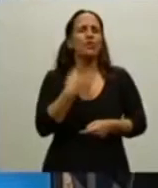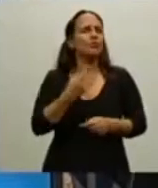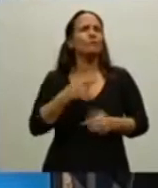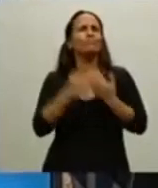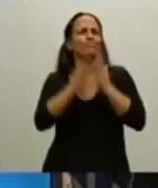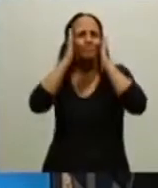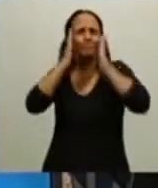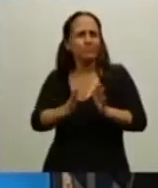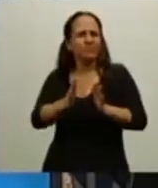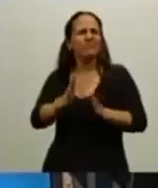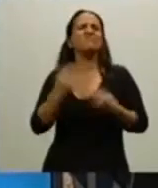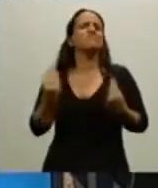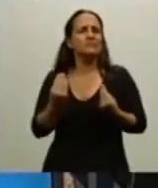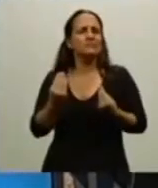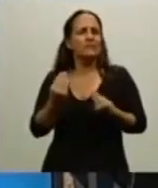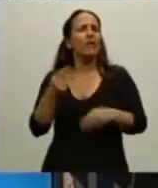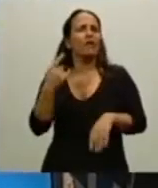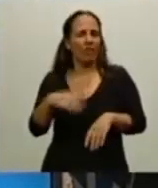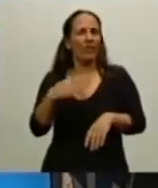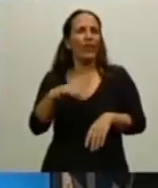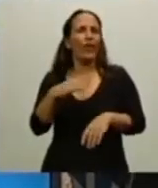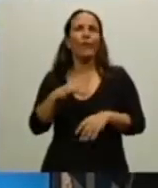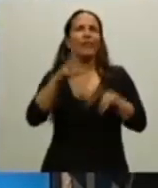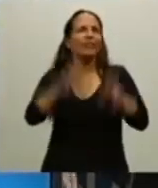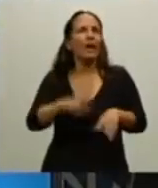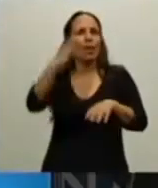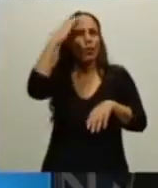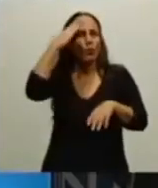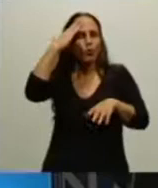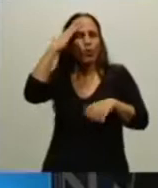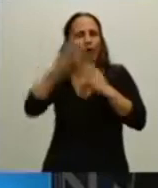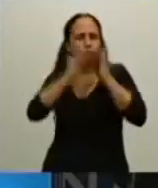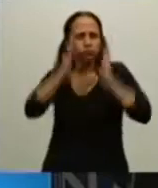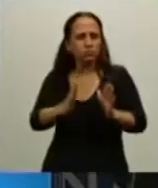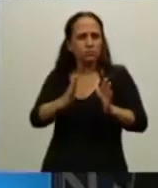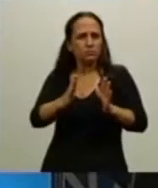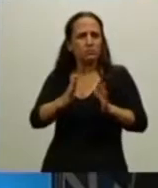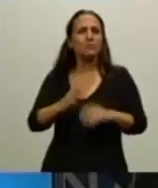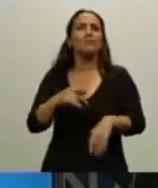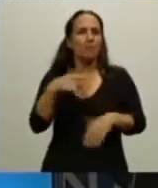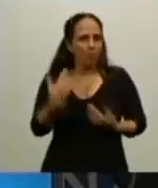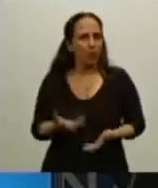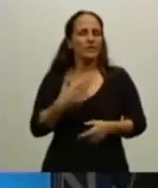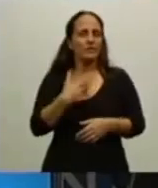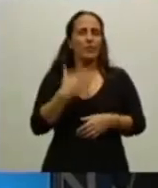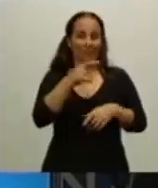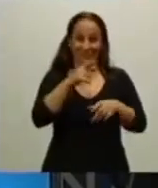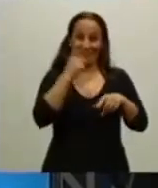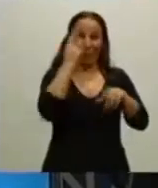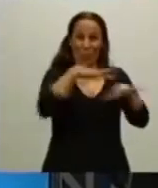debe ser ese, el tema cultural. Por eso hay una sala